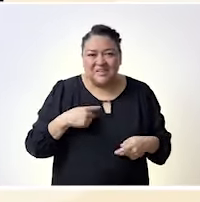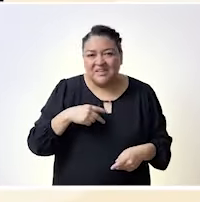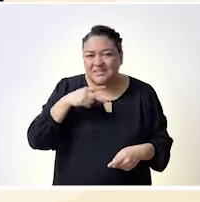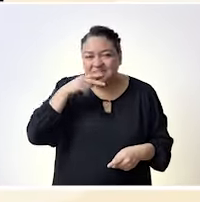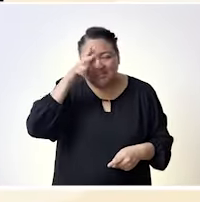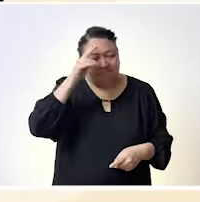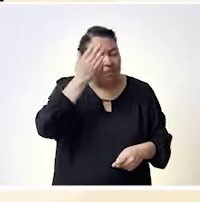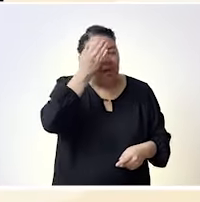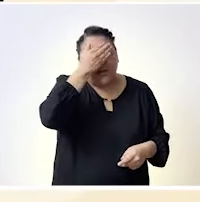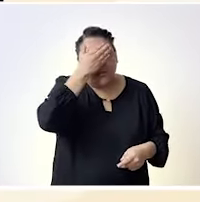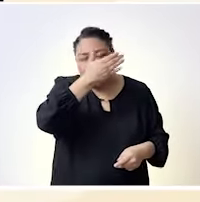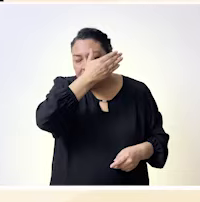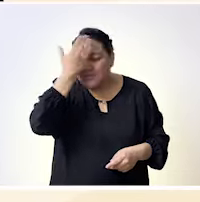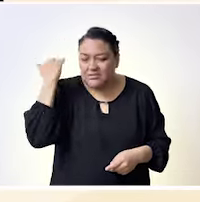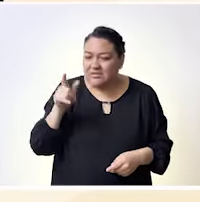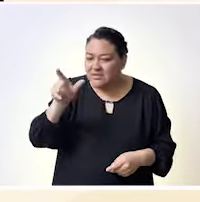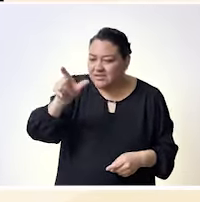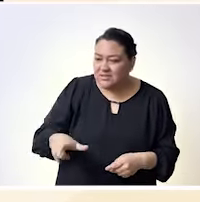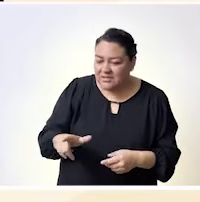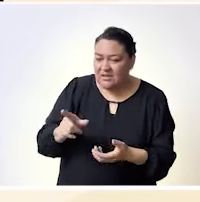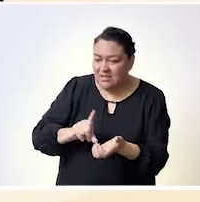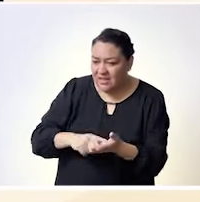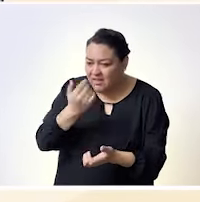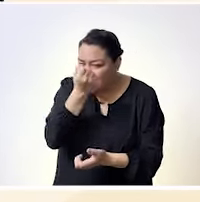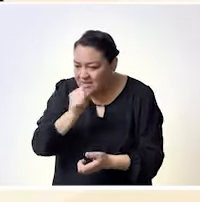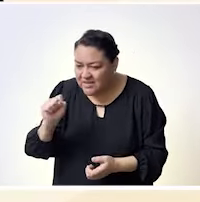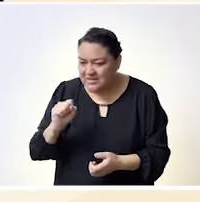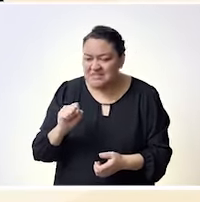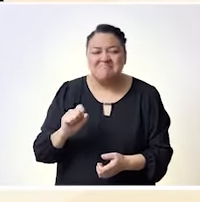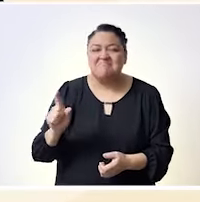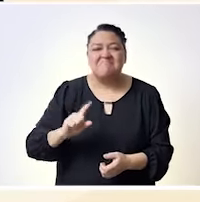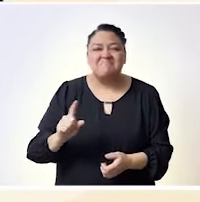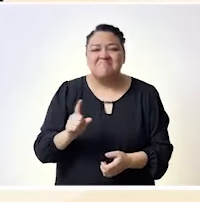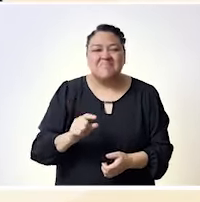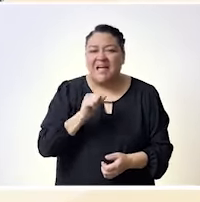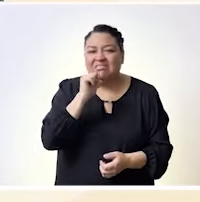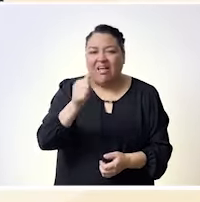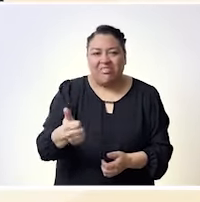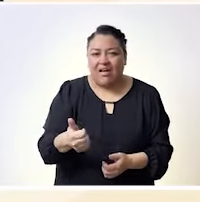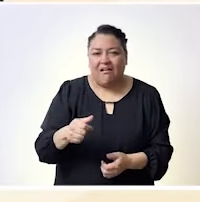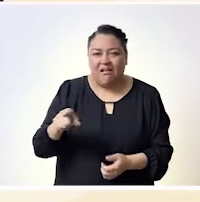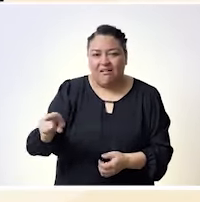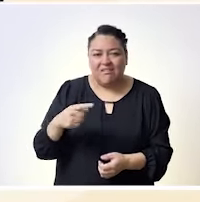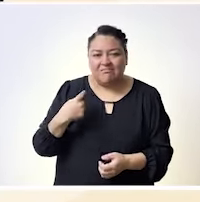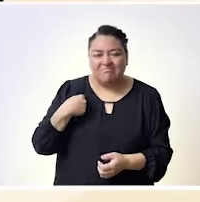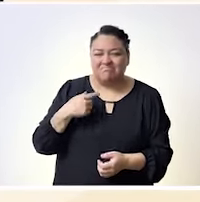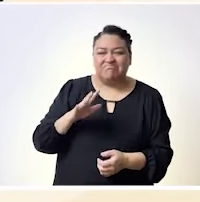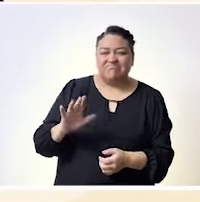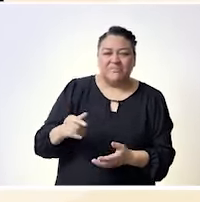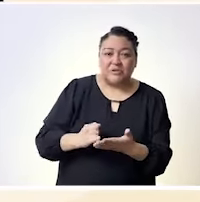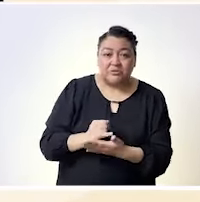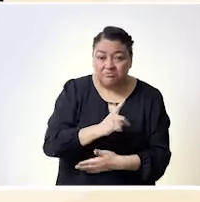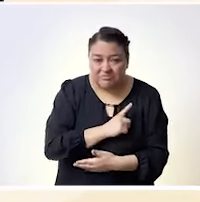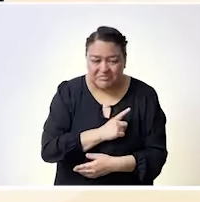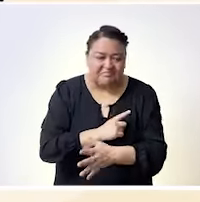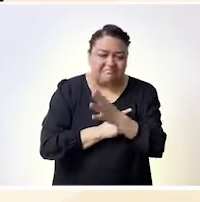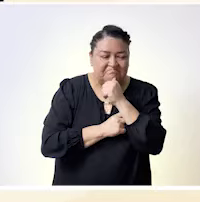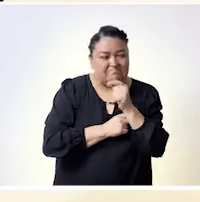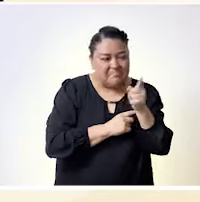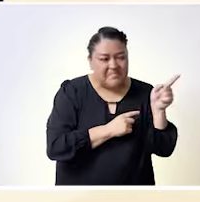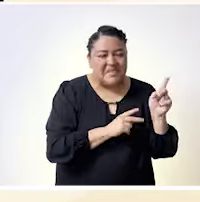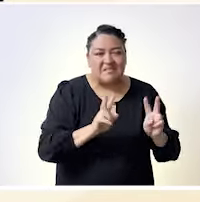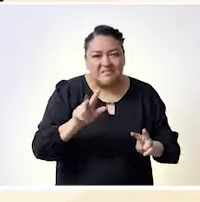caminar juntas a enfrentarnos a esto que que nos han querido detener durante tantos años pero que no nos hemos dejado y que seguimos aquí